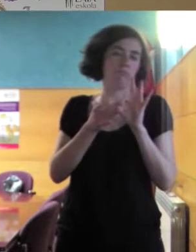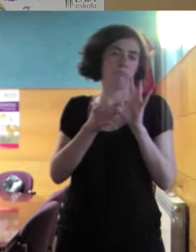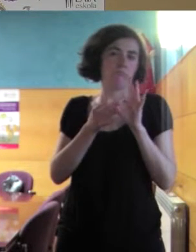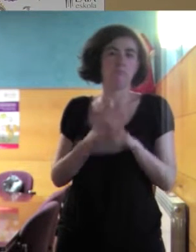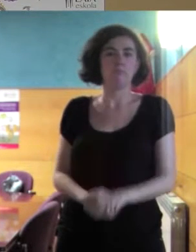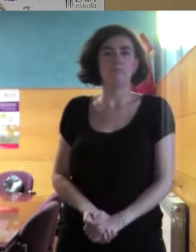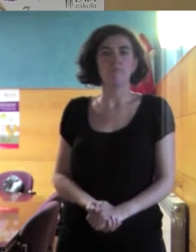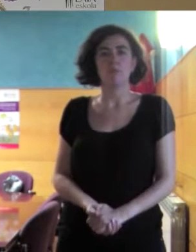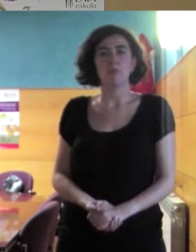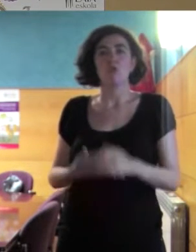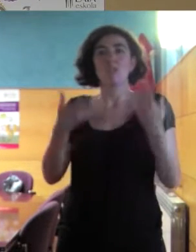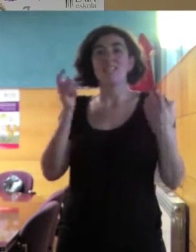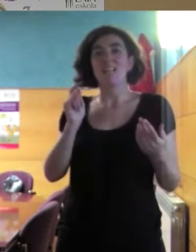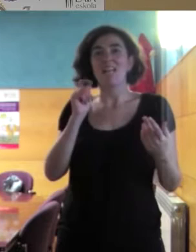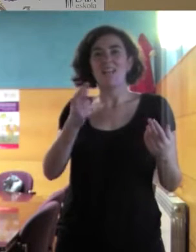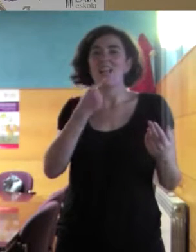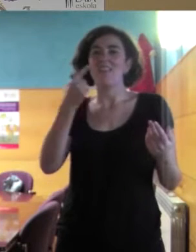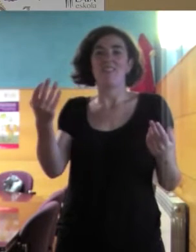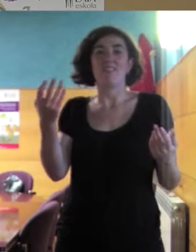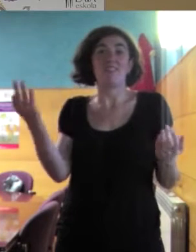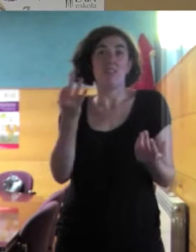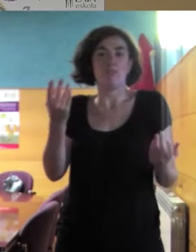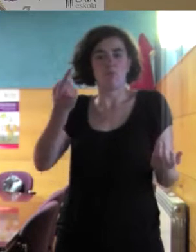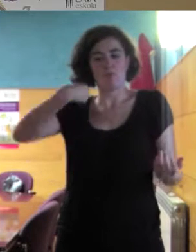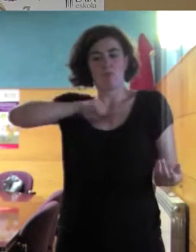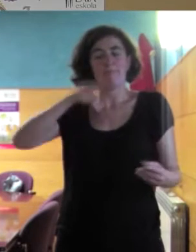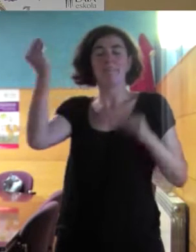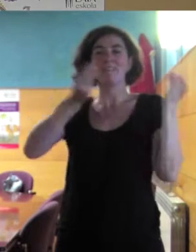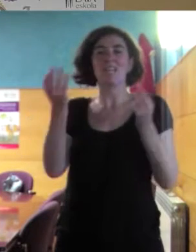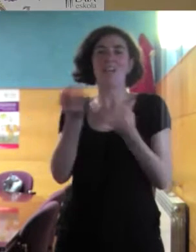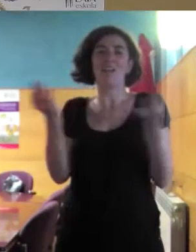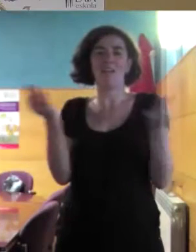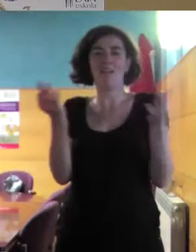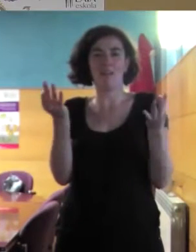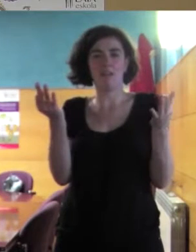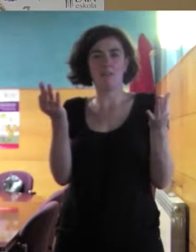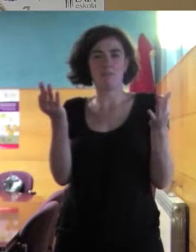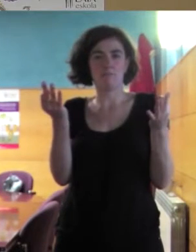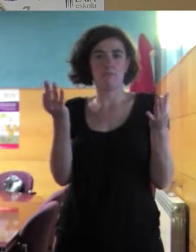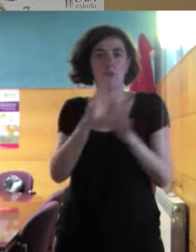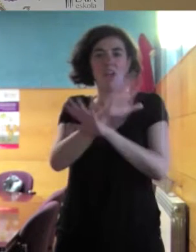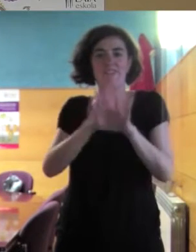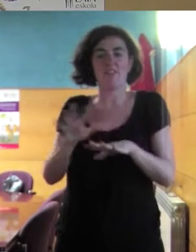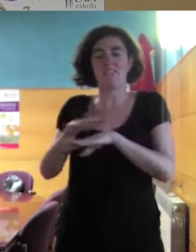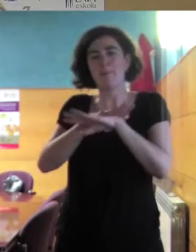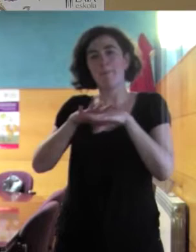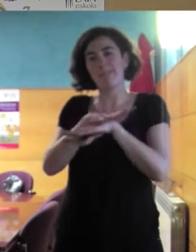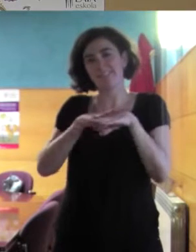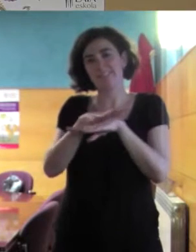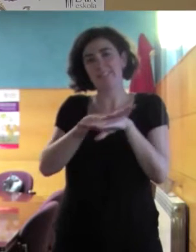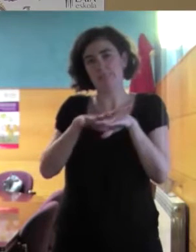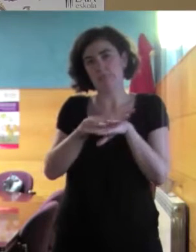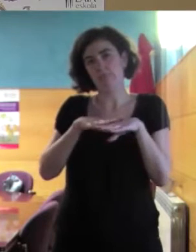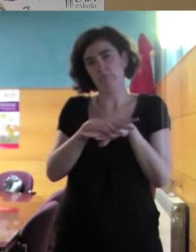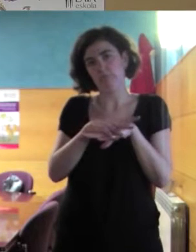conviene enunciar cuál es el marco ideológico que tenemos, porque desde ahí es desde donde estamos hablando. Y también